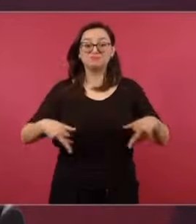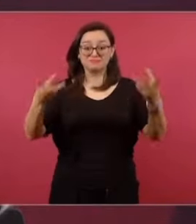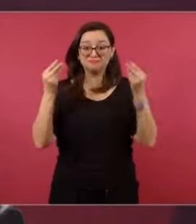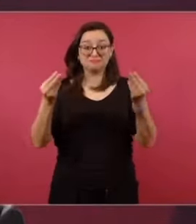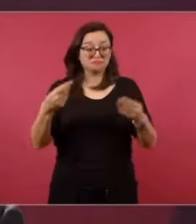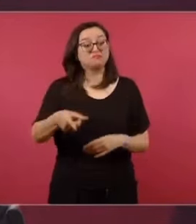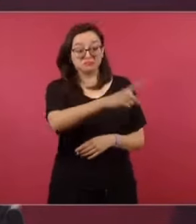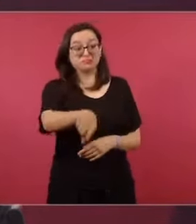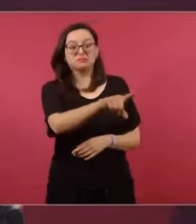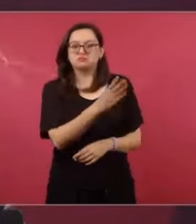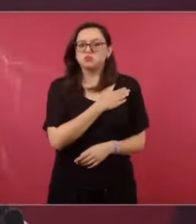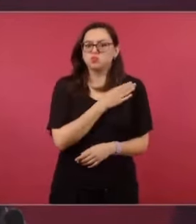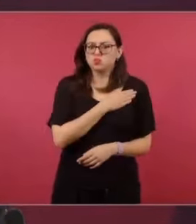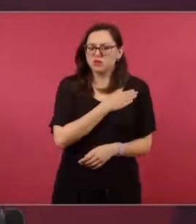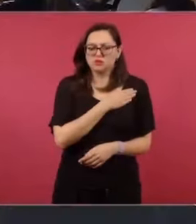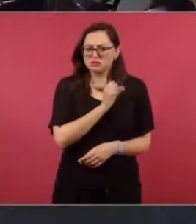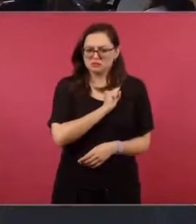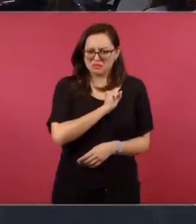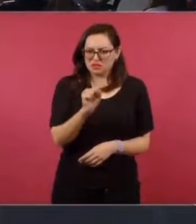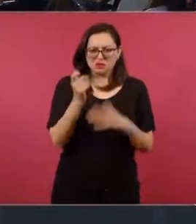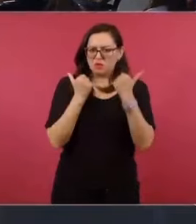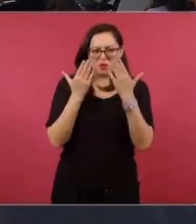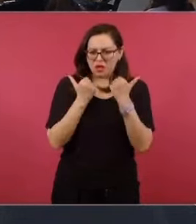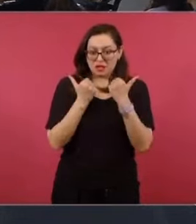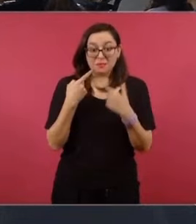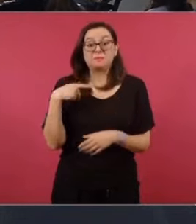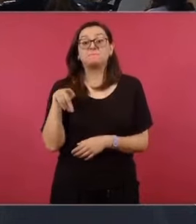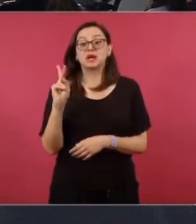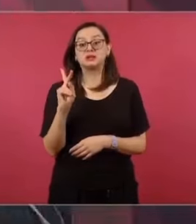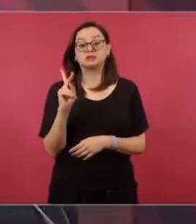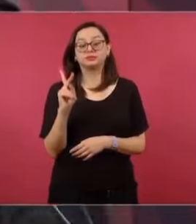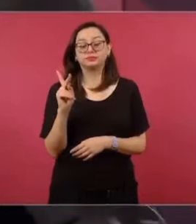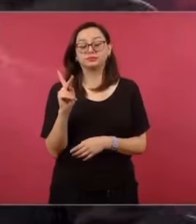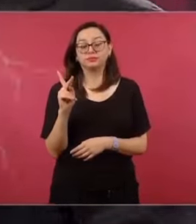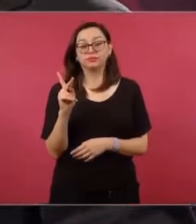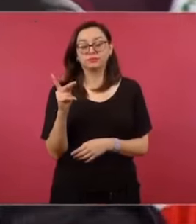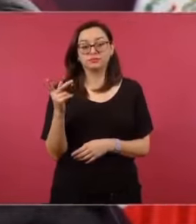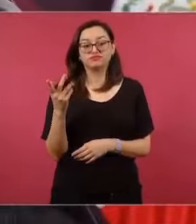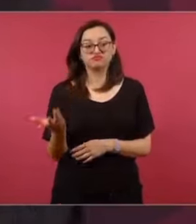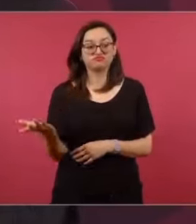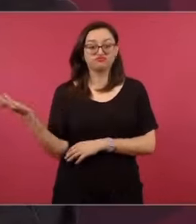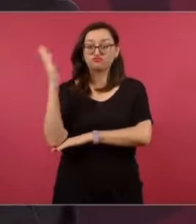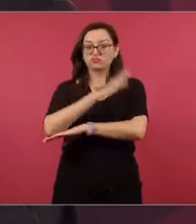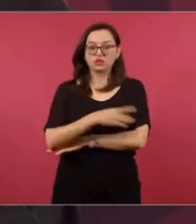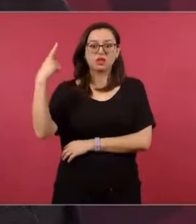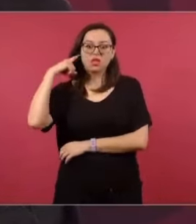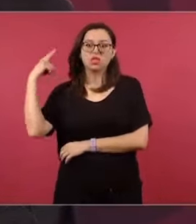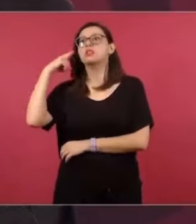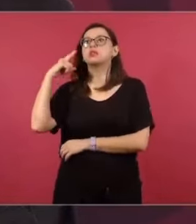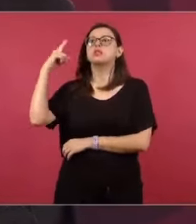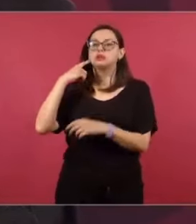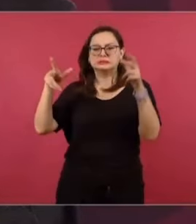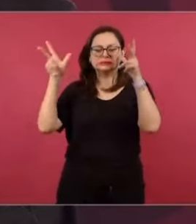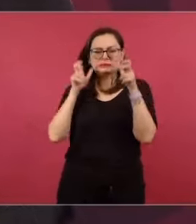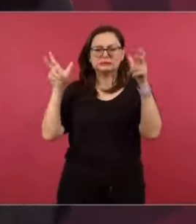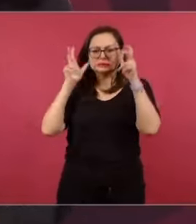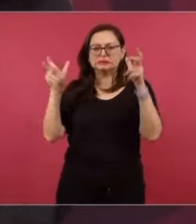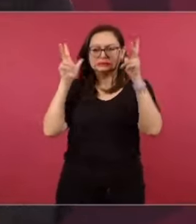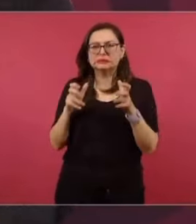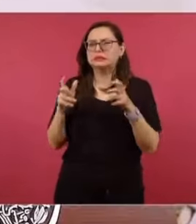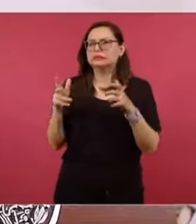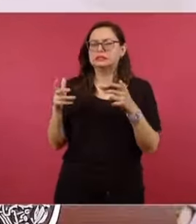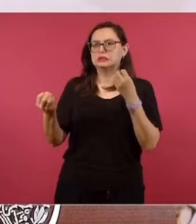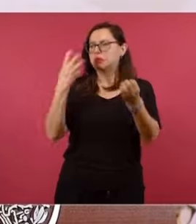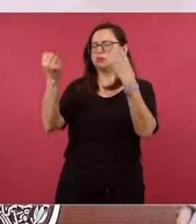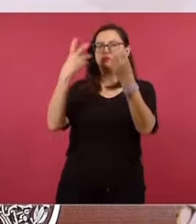buena, no tiene malas entrañas, sino es por todo el bombardeo a que fueron